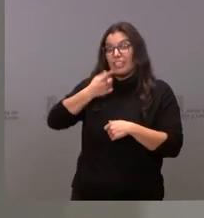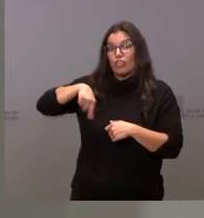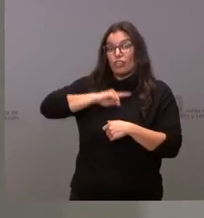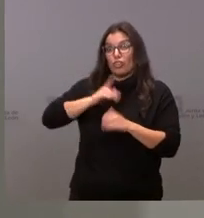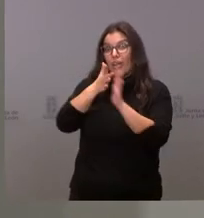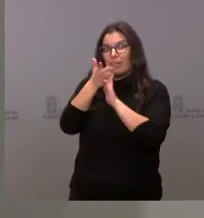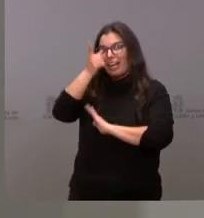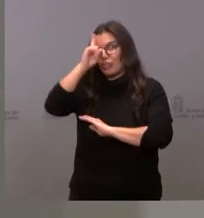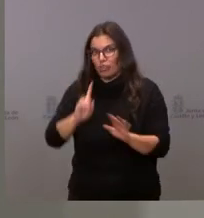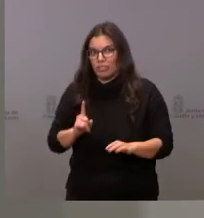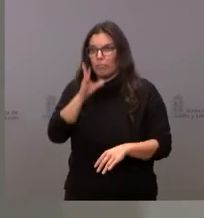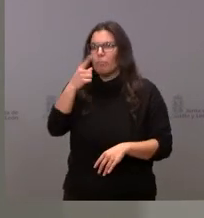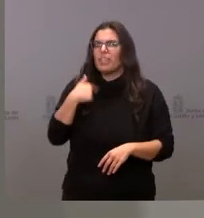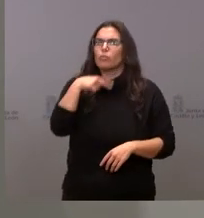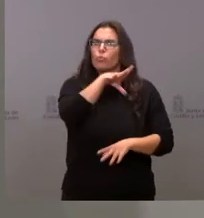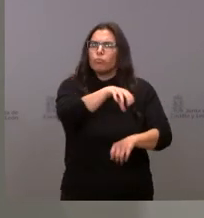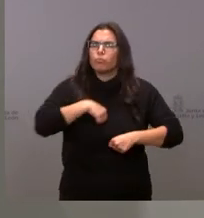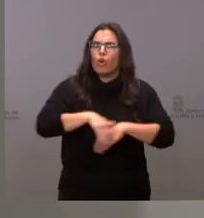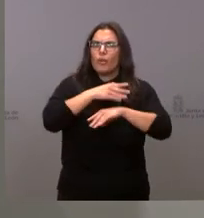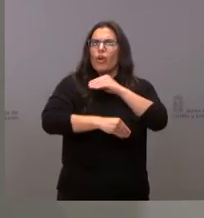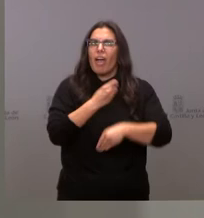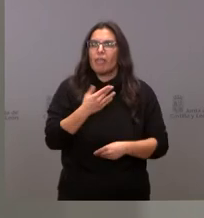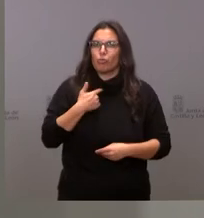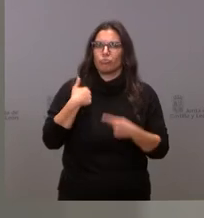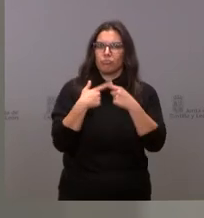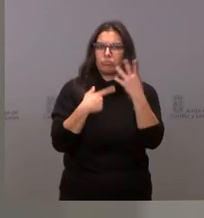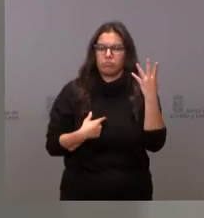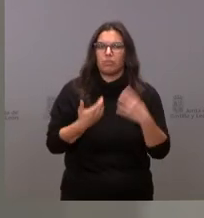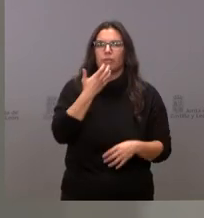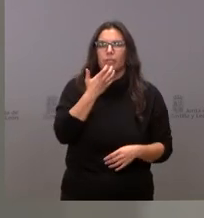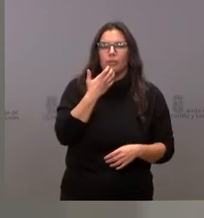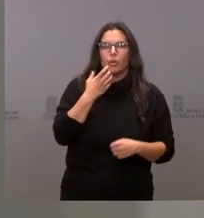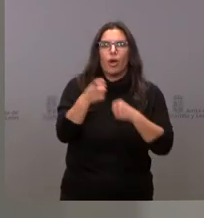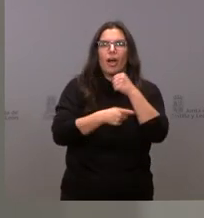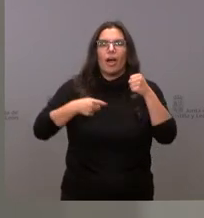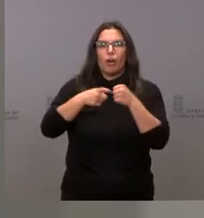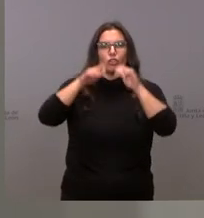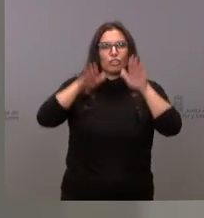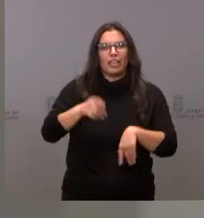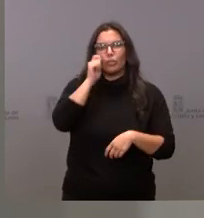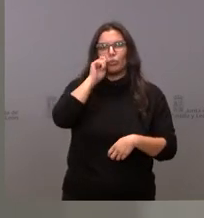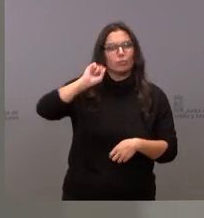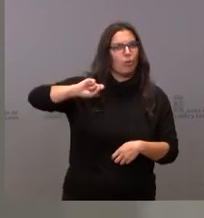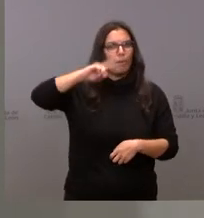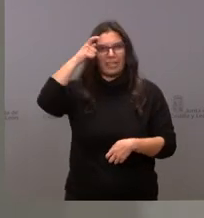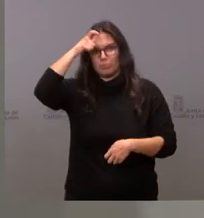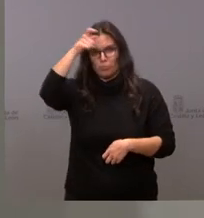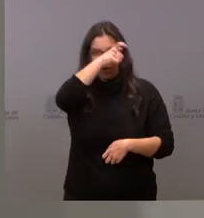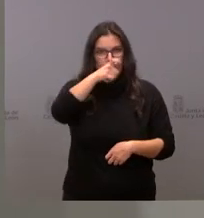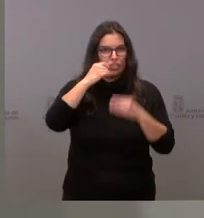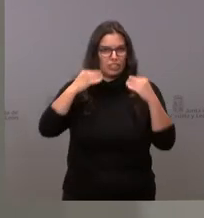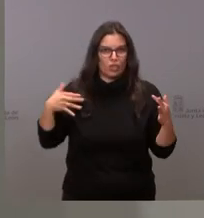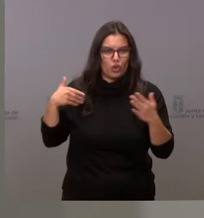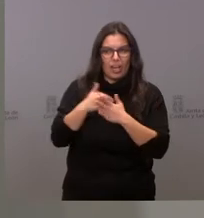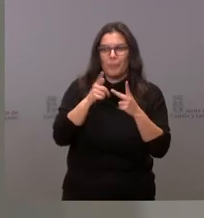cuando les ha tocado gobernar pues mire que hemos hecho conseguir el agosto con más pernotaciones en turismo rural de la historia hemos